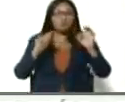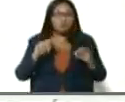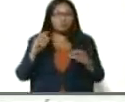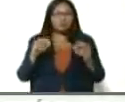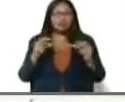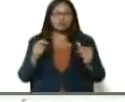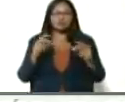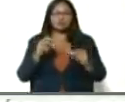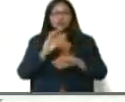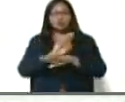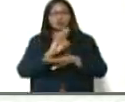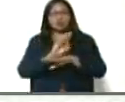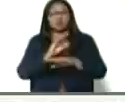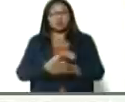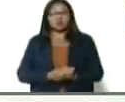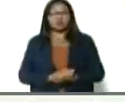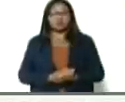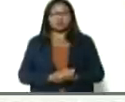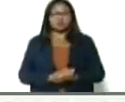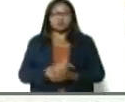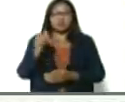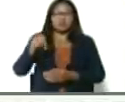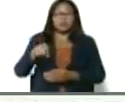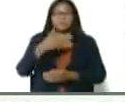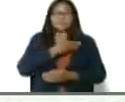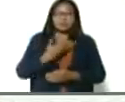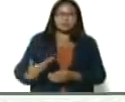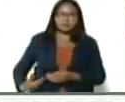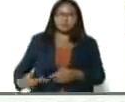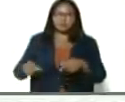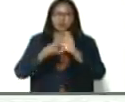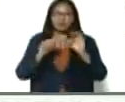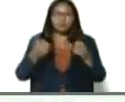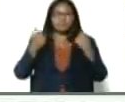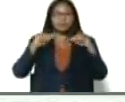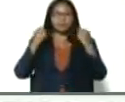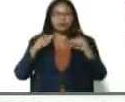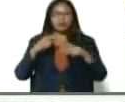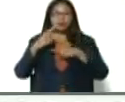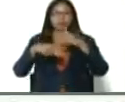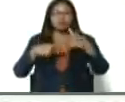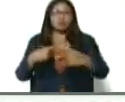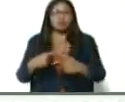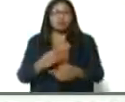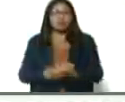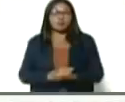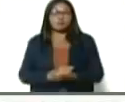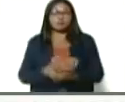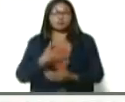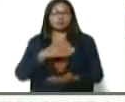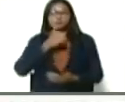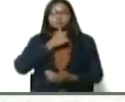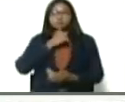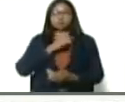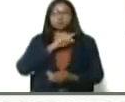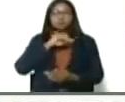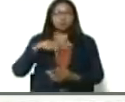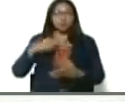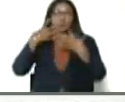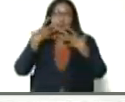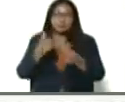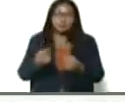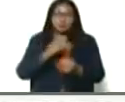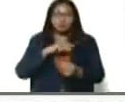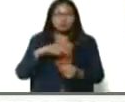la acción de prevención, pero aquí estamos, presidente, cosechando, y preparados, para el otro ciclo, indetenible, hemos entendido, que